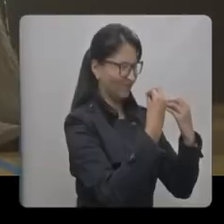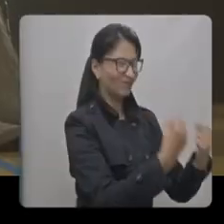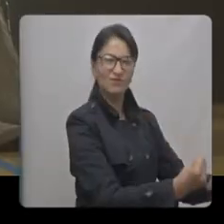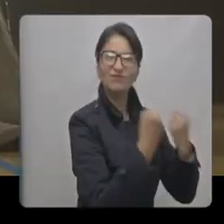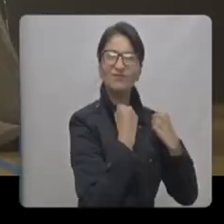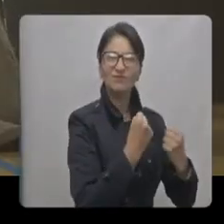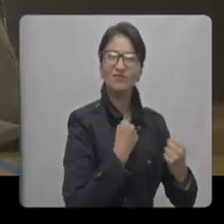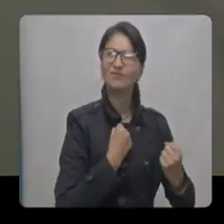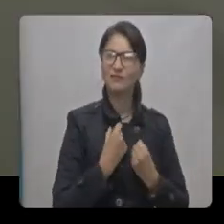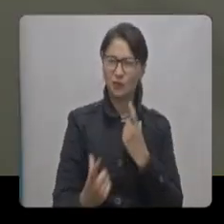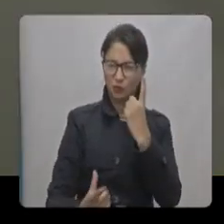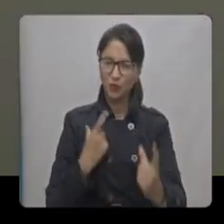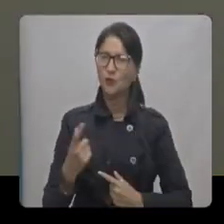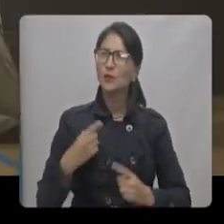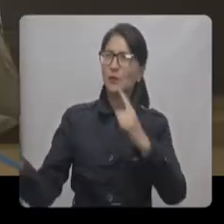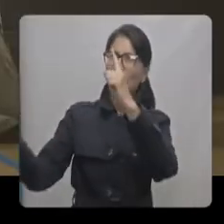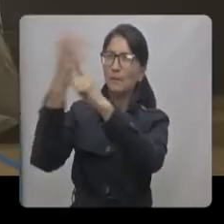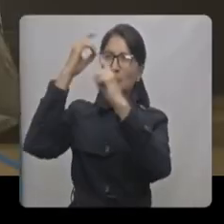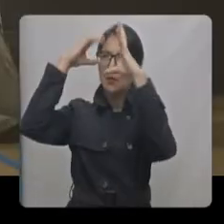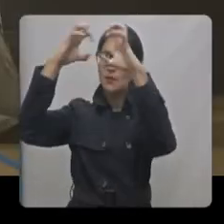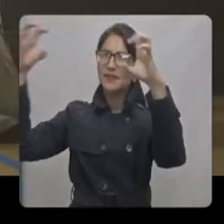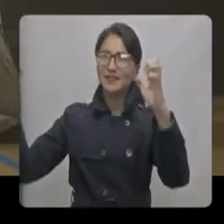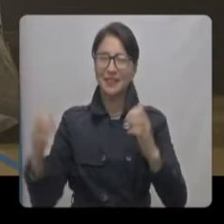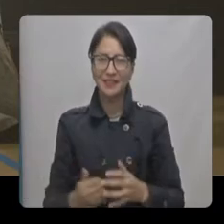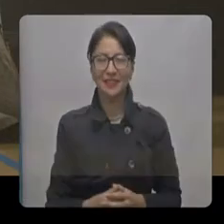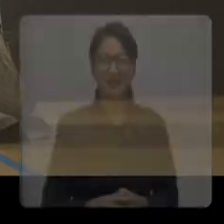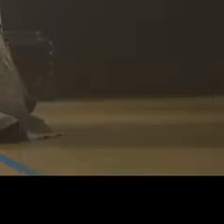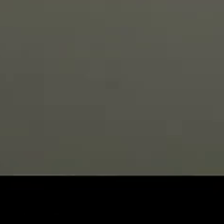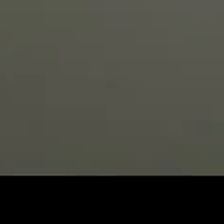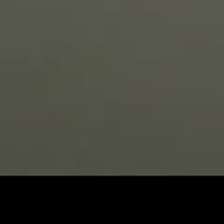Yo estoy preparada para luchar por lo que he soñado.